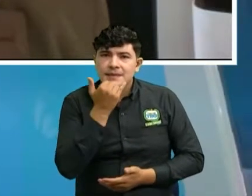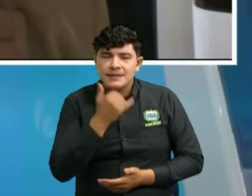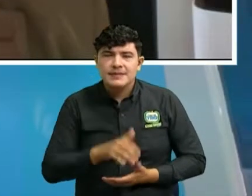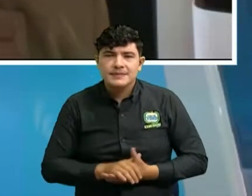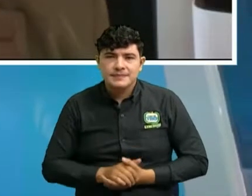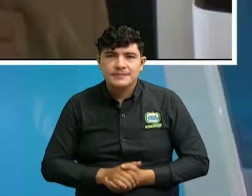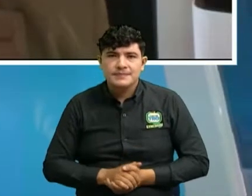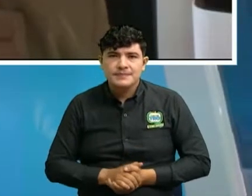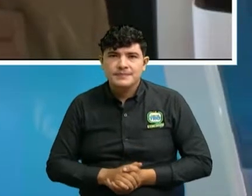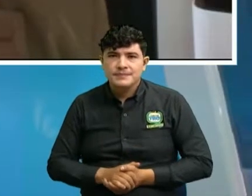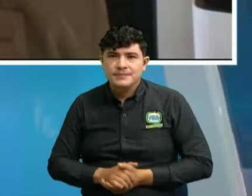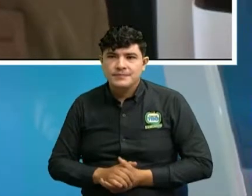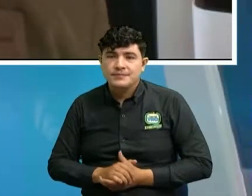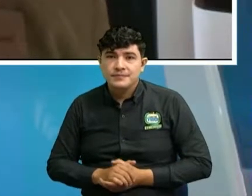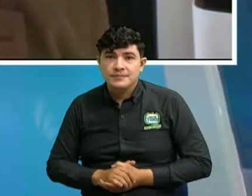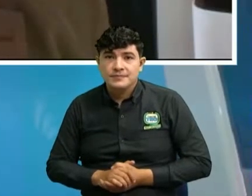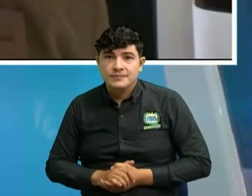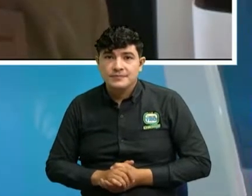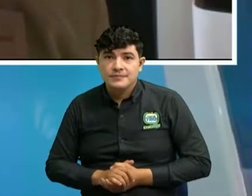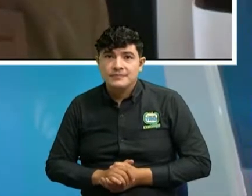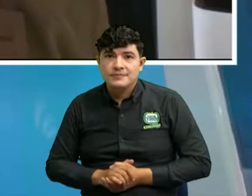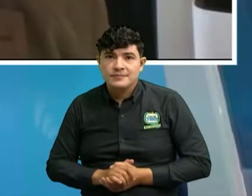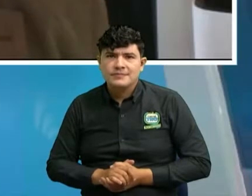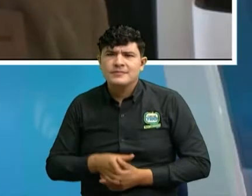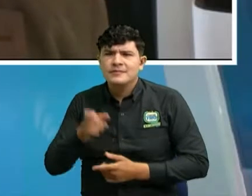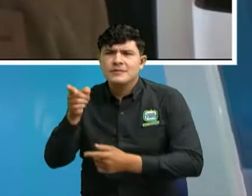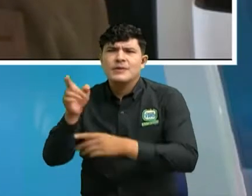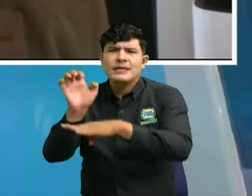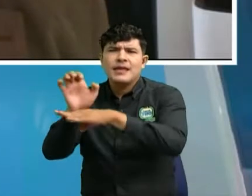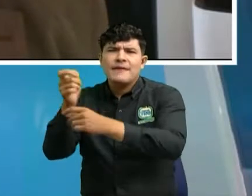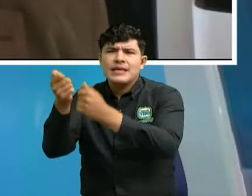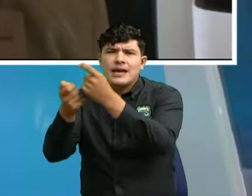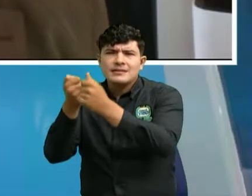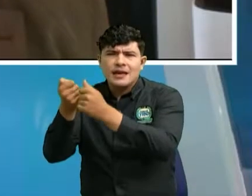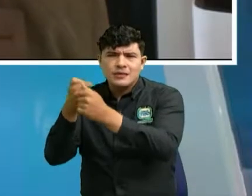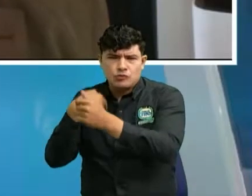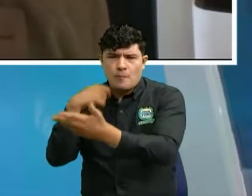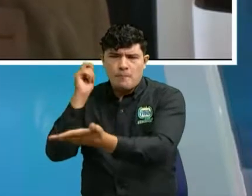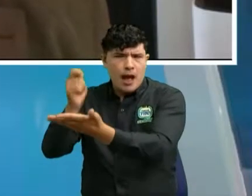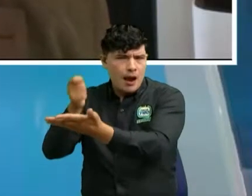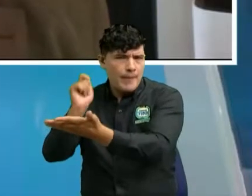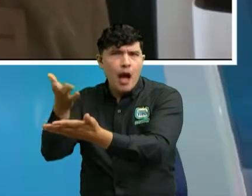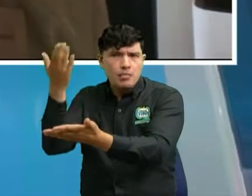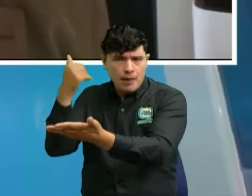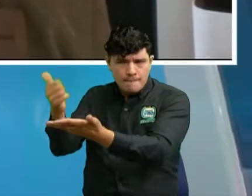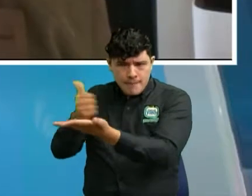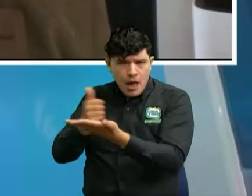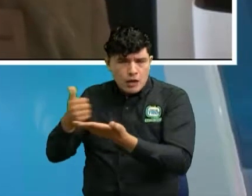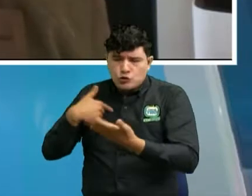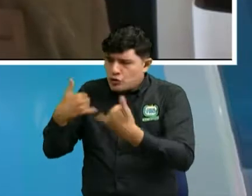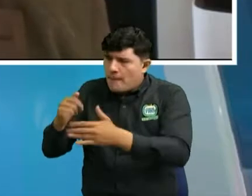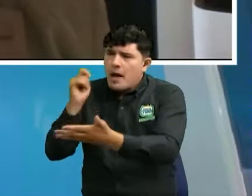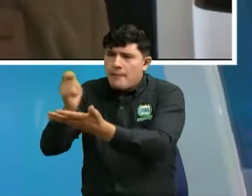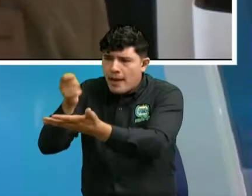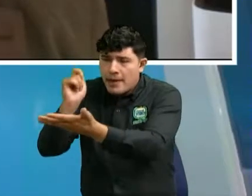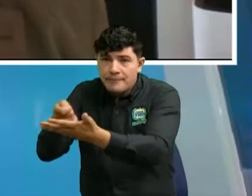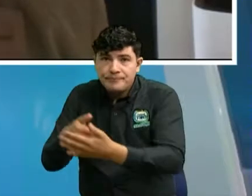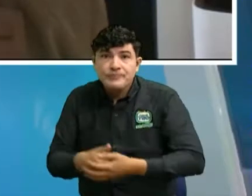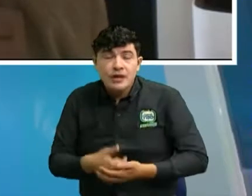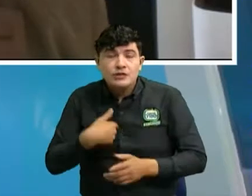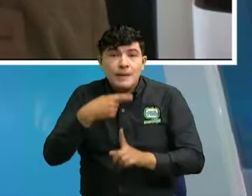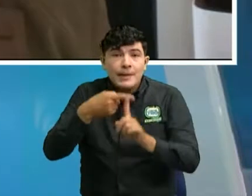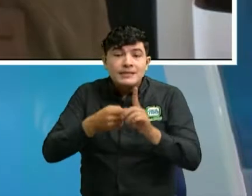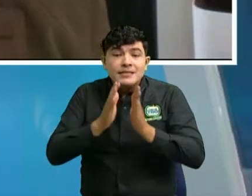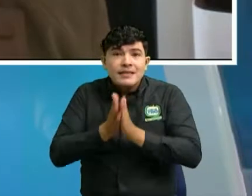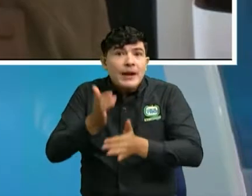cancelé un crédito a una financiera aquí en Cúcuta y ocurre que ahorita fui en diciembre a cancelar las últimas cotas